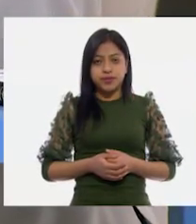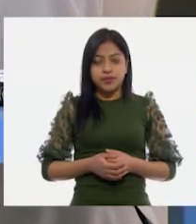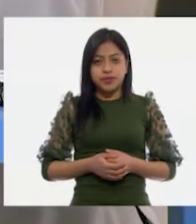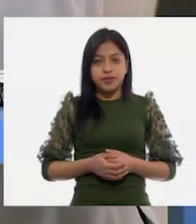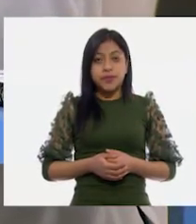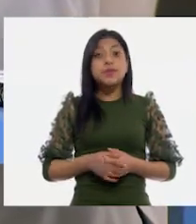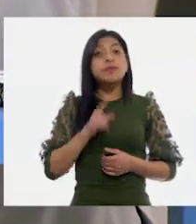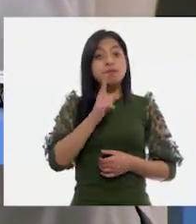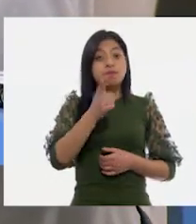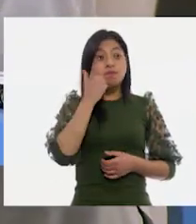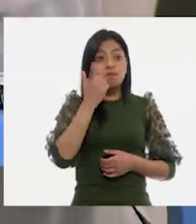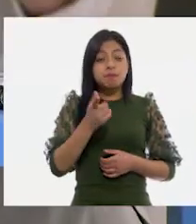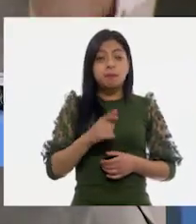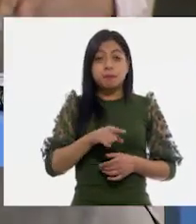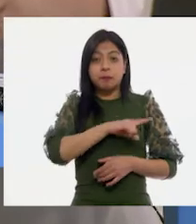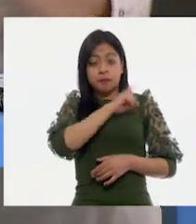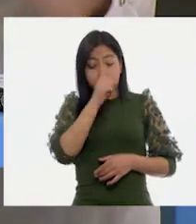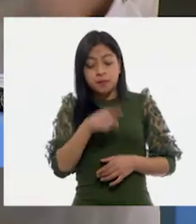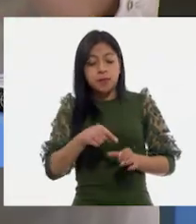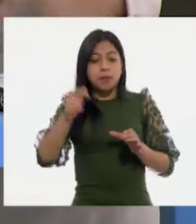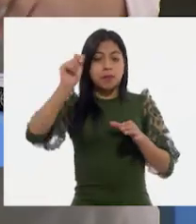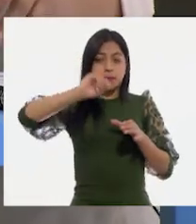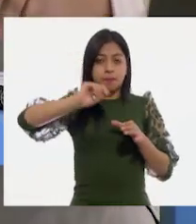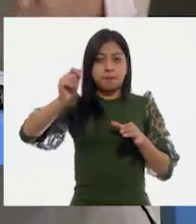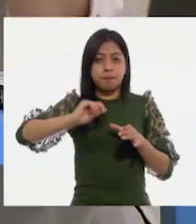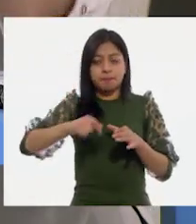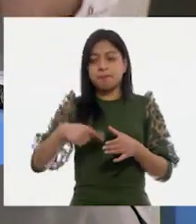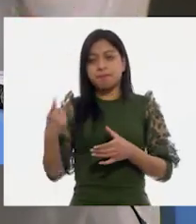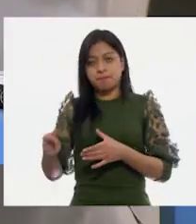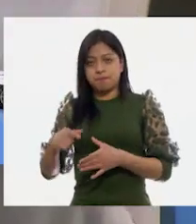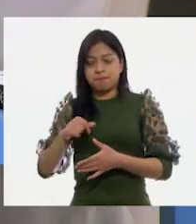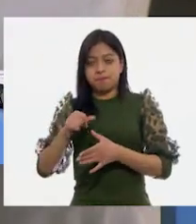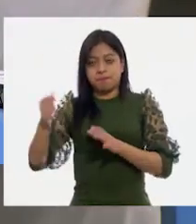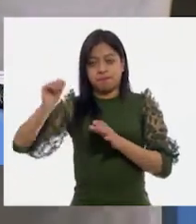Ay, ¿qué te parece si llenas el otro en lo que yo termino? A ver. Tres.